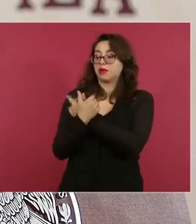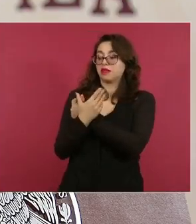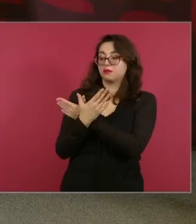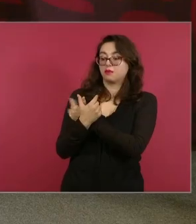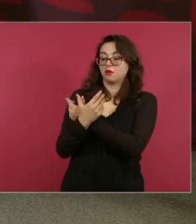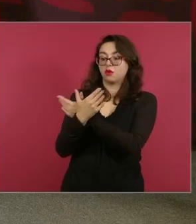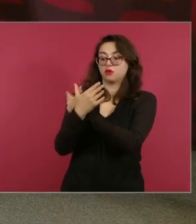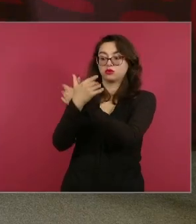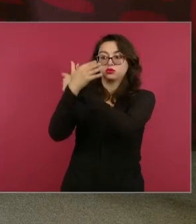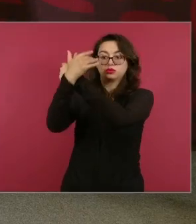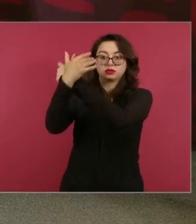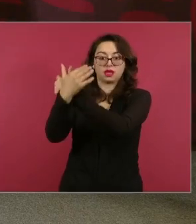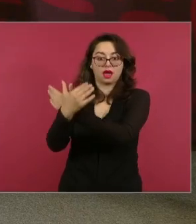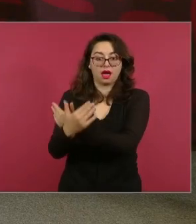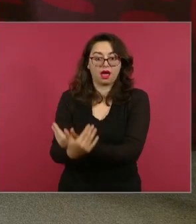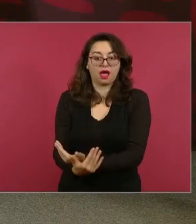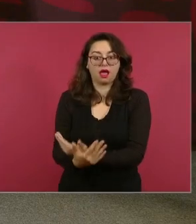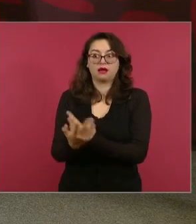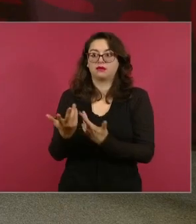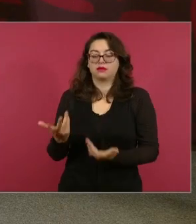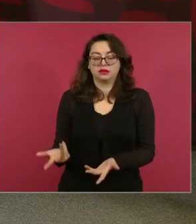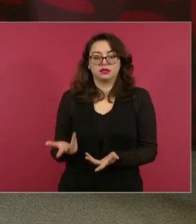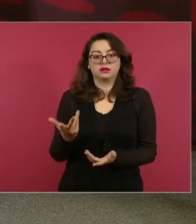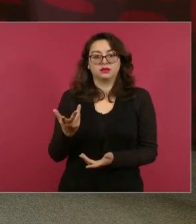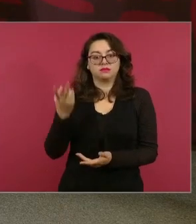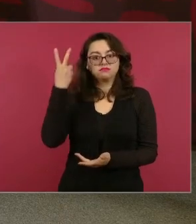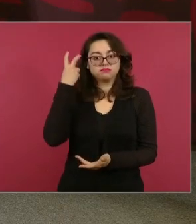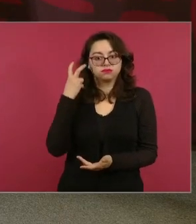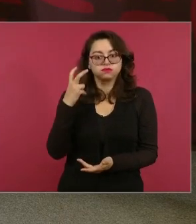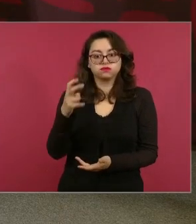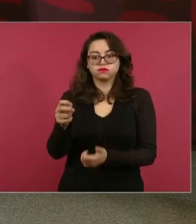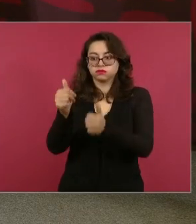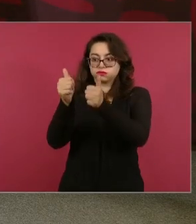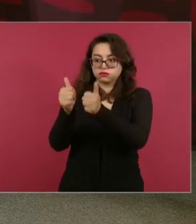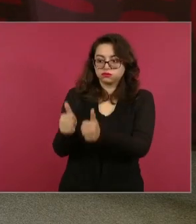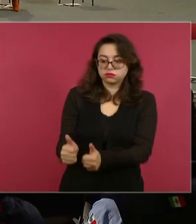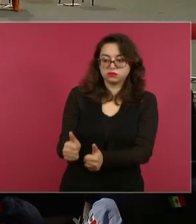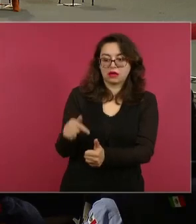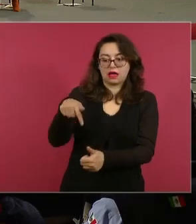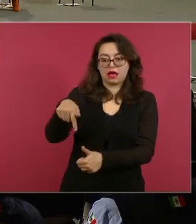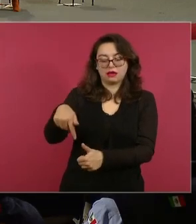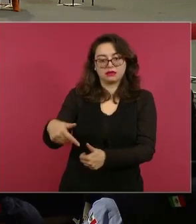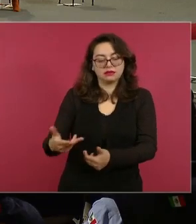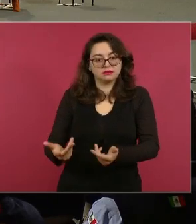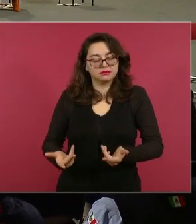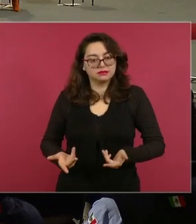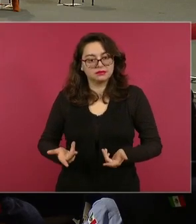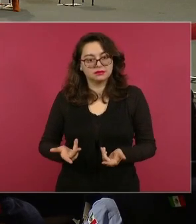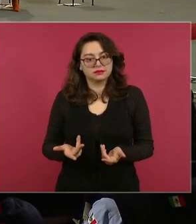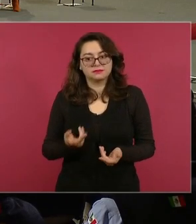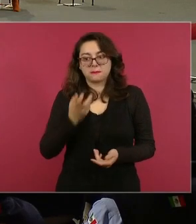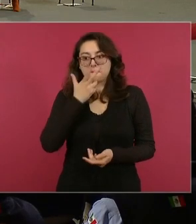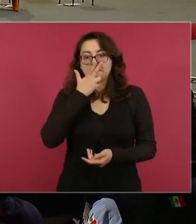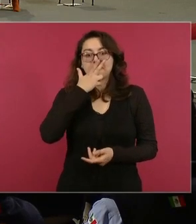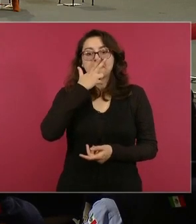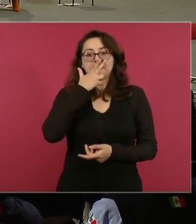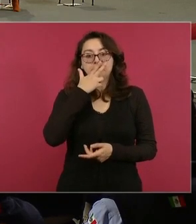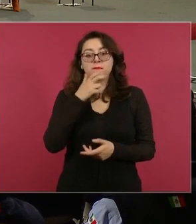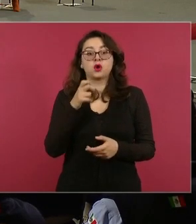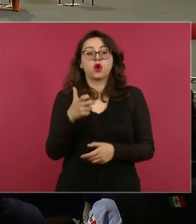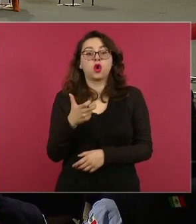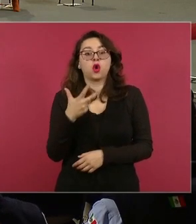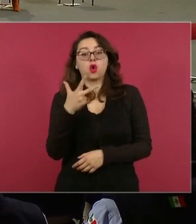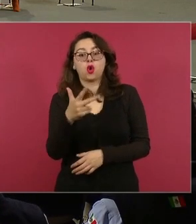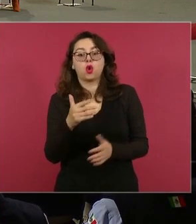y aquí le gusta en tierra mexicana venir a estar y reproducirse. También protegemos ocho